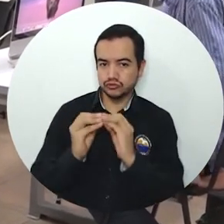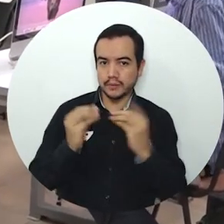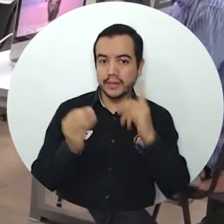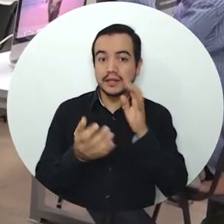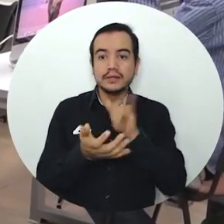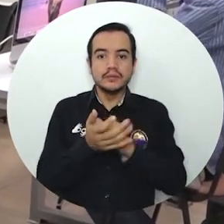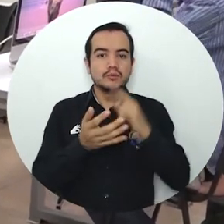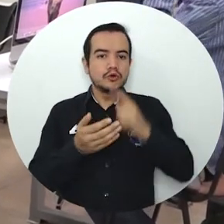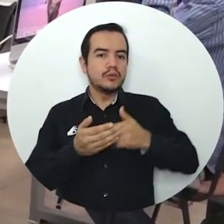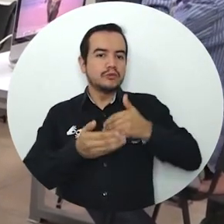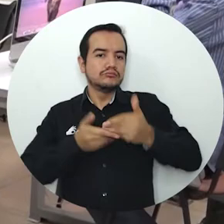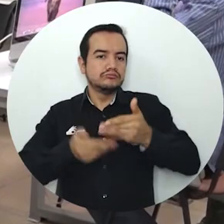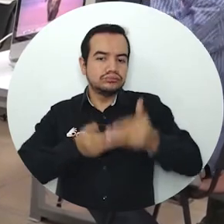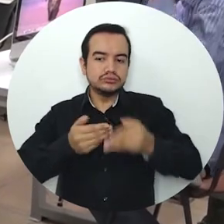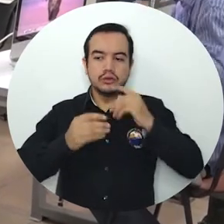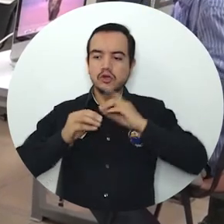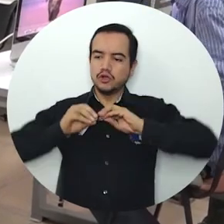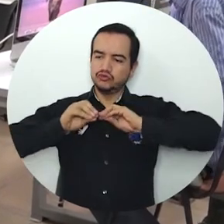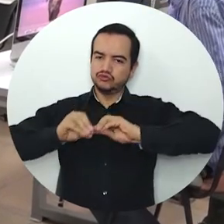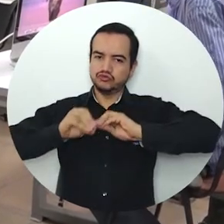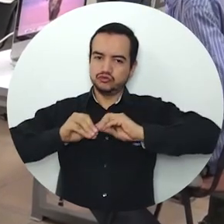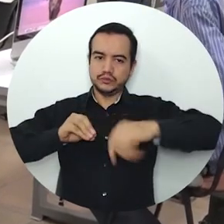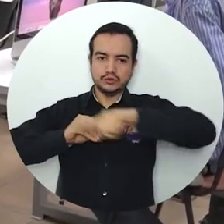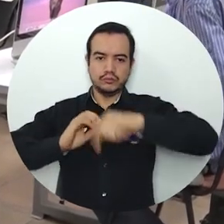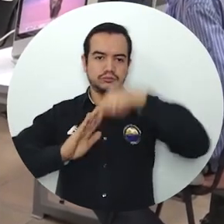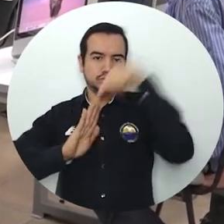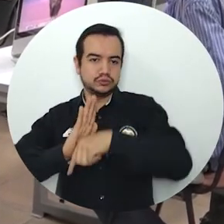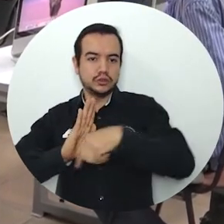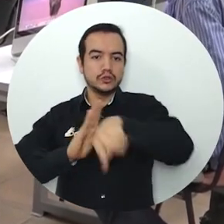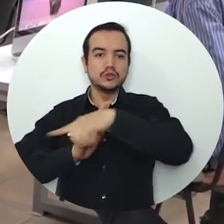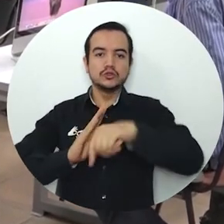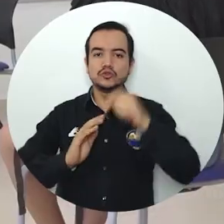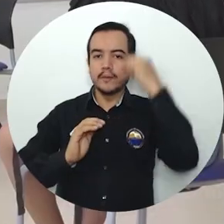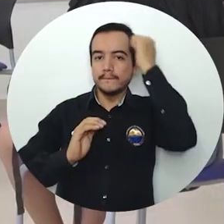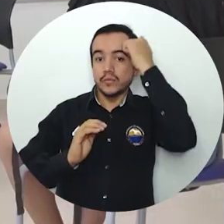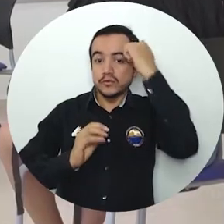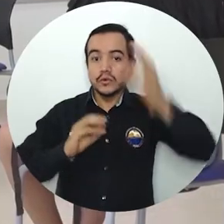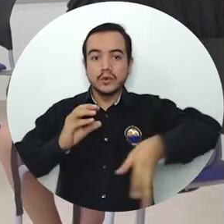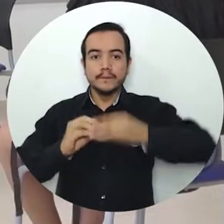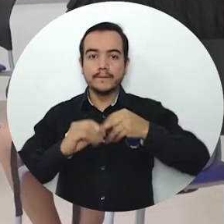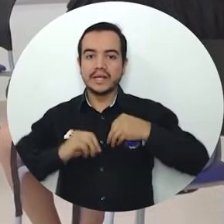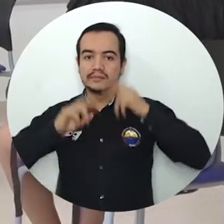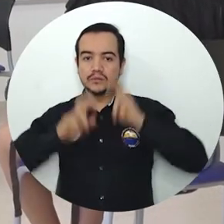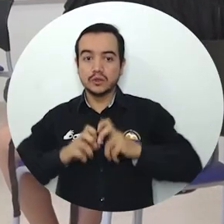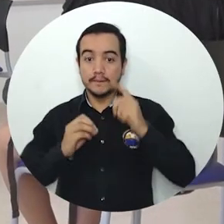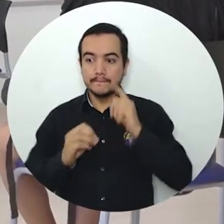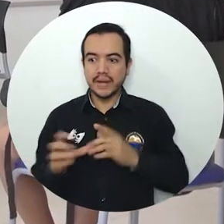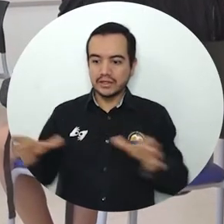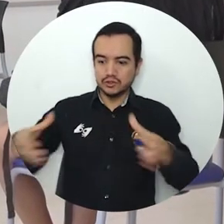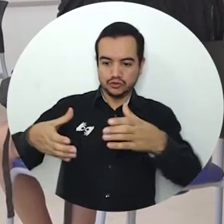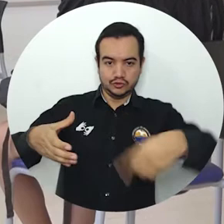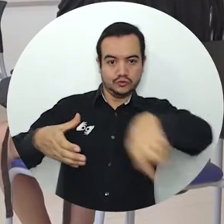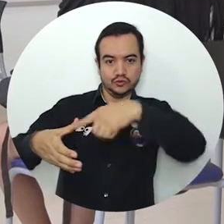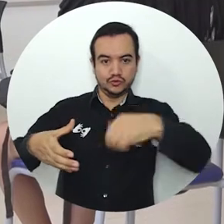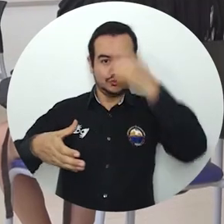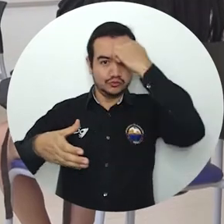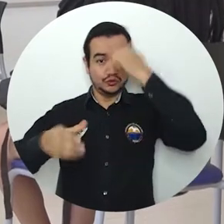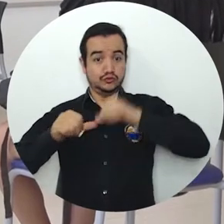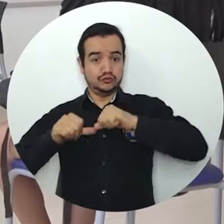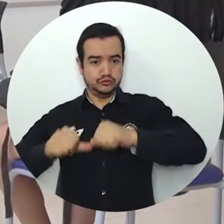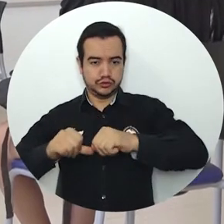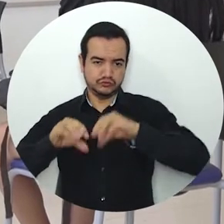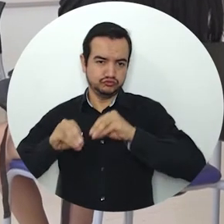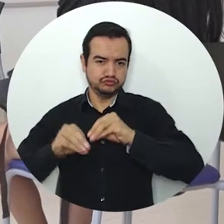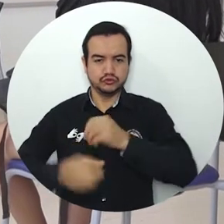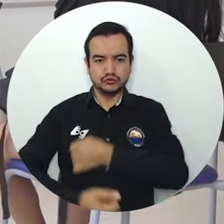el impacto del programa de formación avanzada para la docencia y la investigación, encaminado a seguir fortaleciendo la cualificación de los profesores